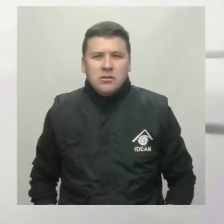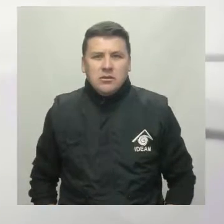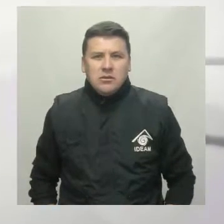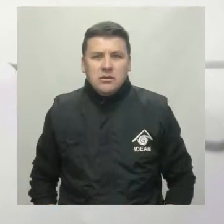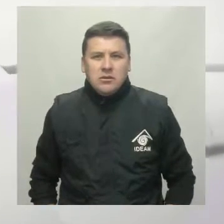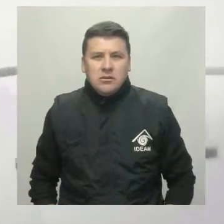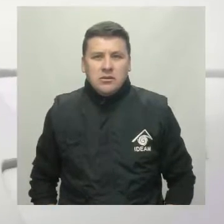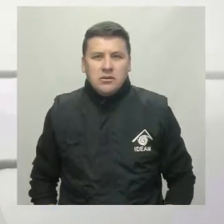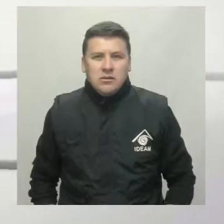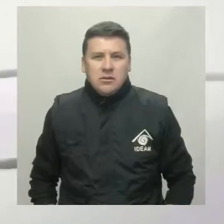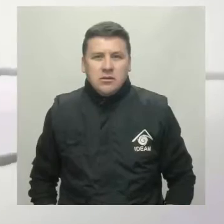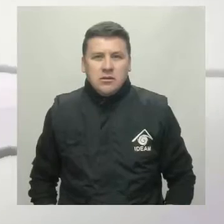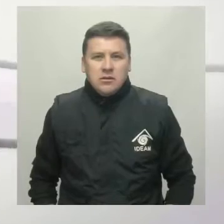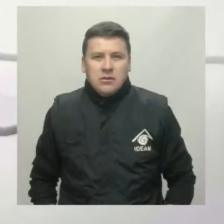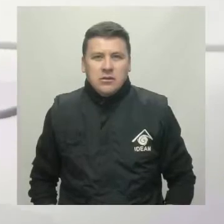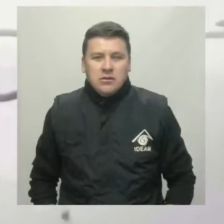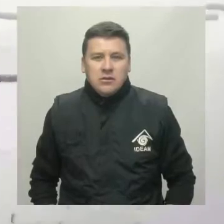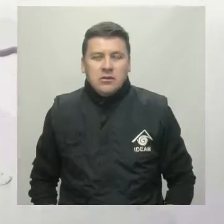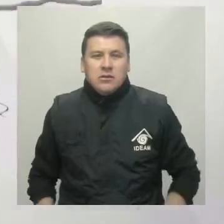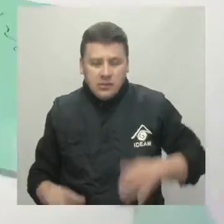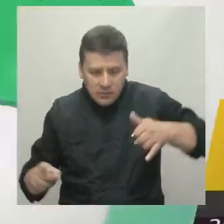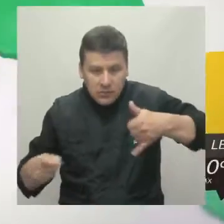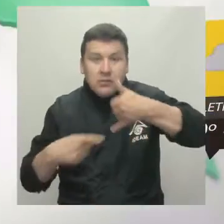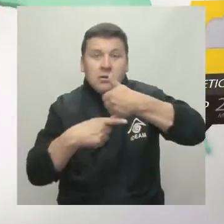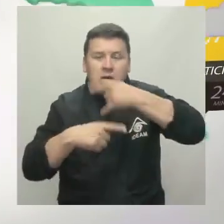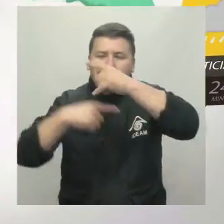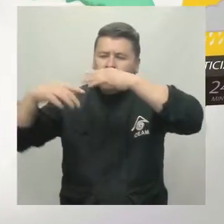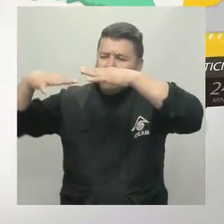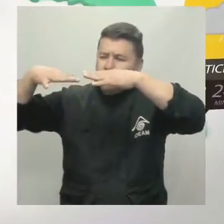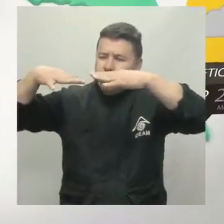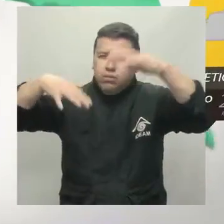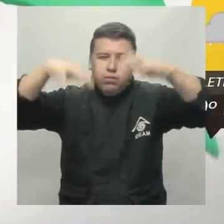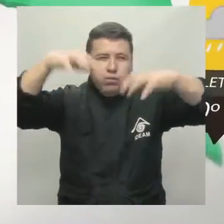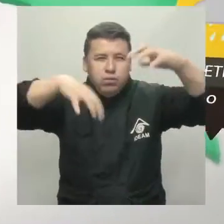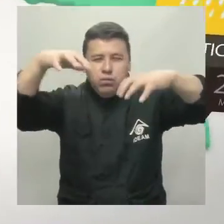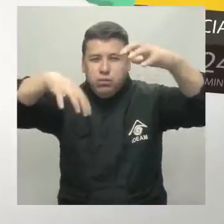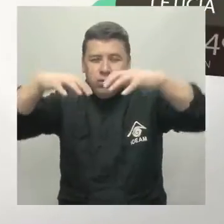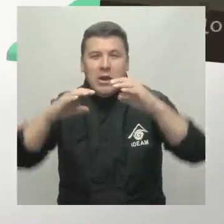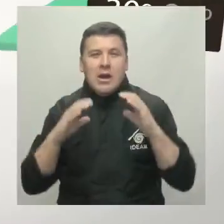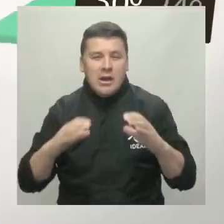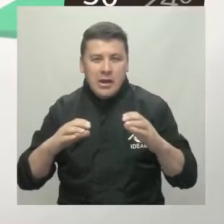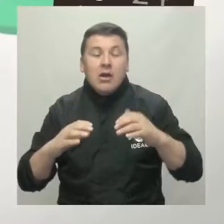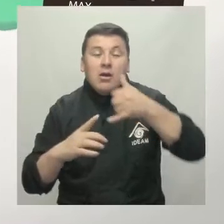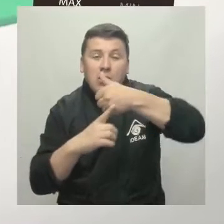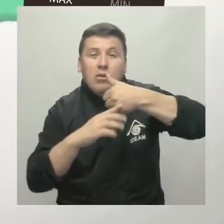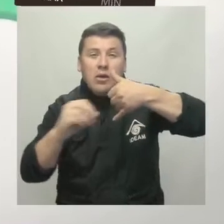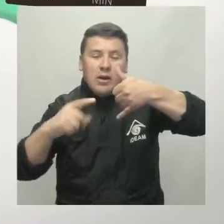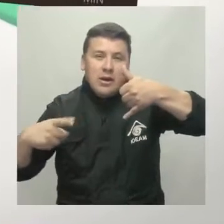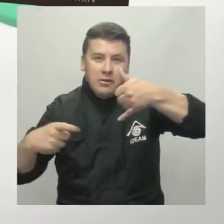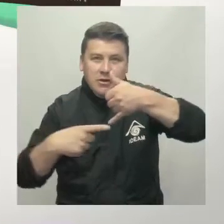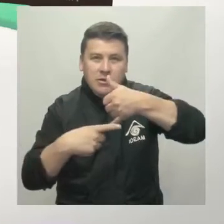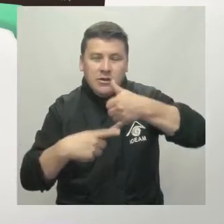nublado sobre amplios sectores de la región, excepto en zonas de oriente de Bichada donde no se descartan lluvias. Hacia el sur de la capital